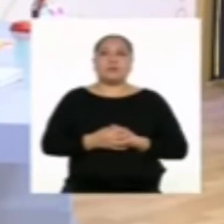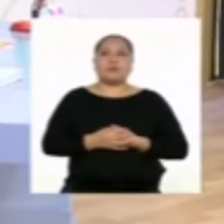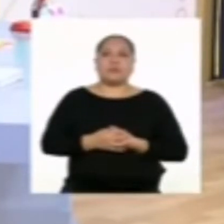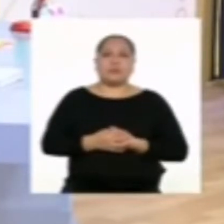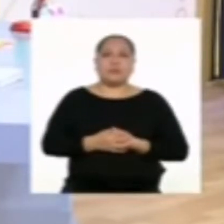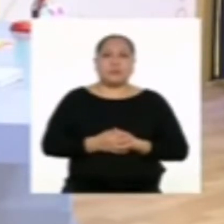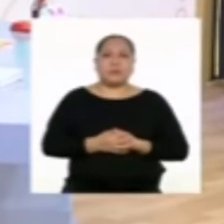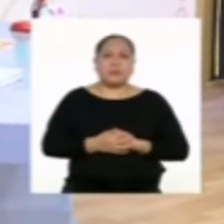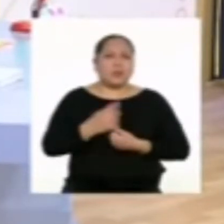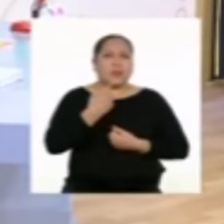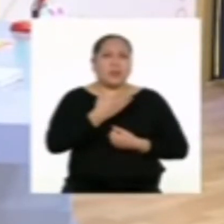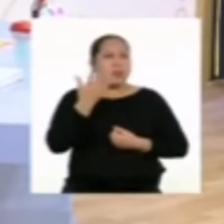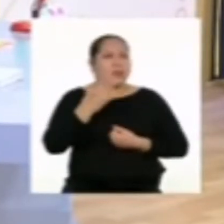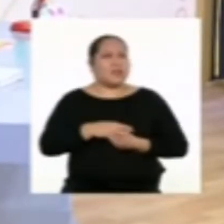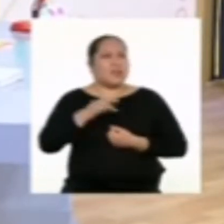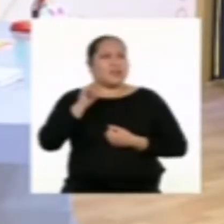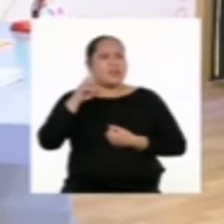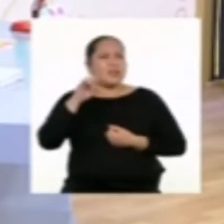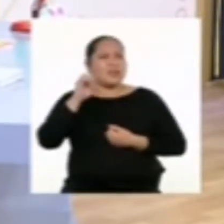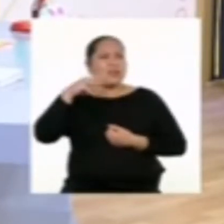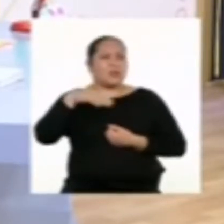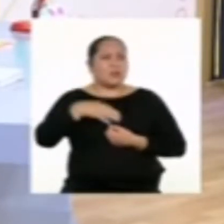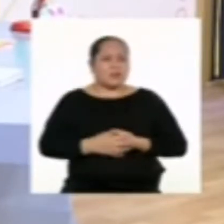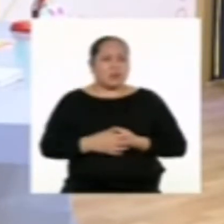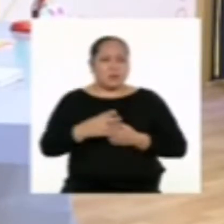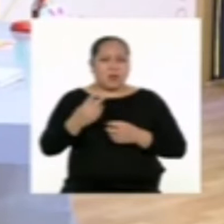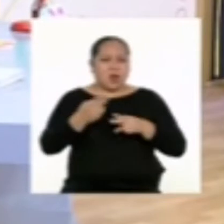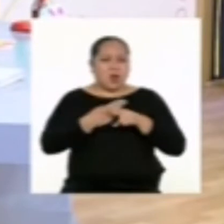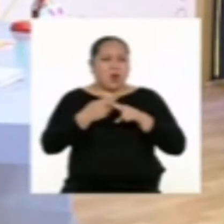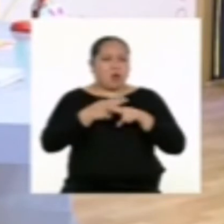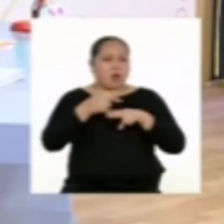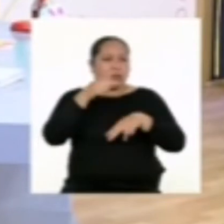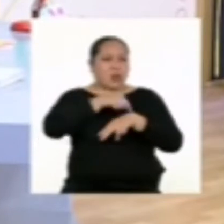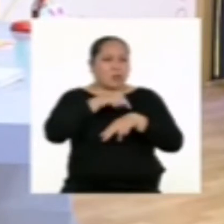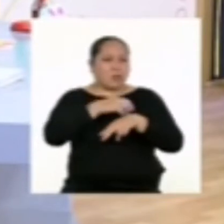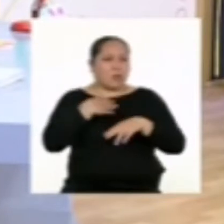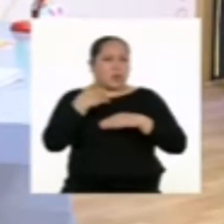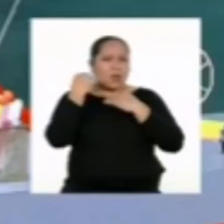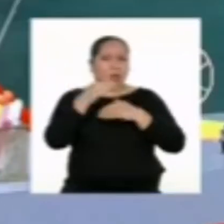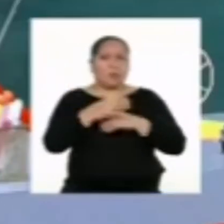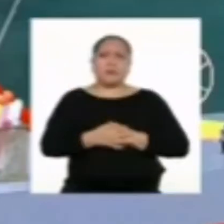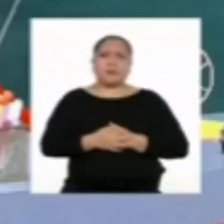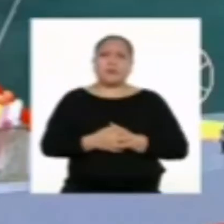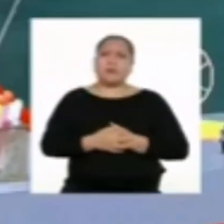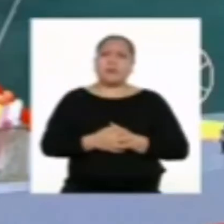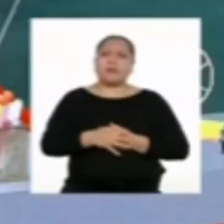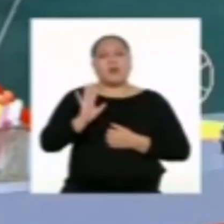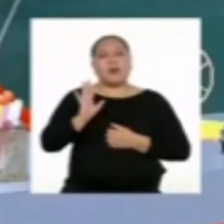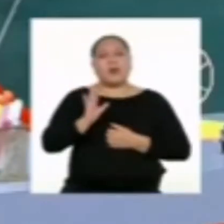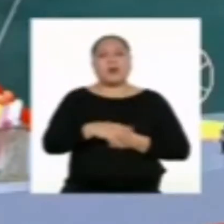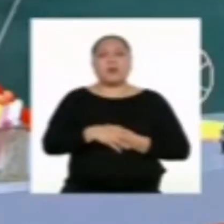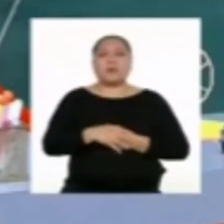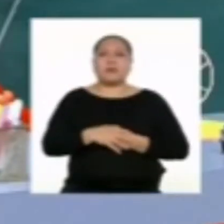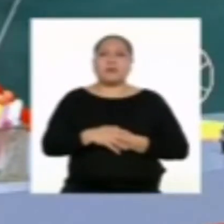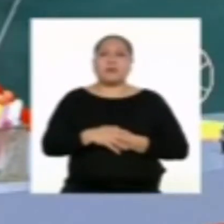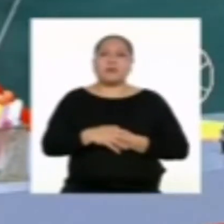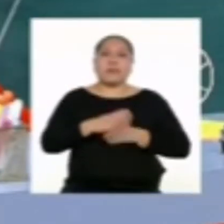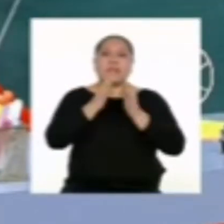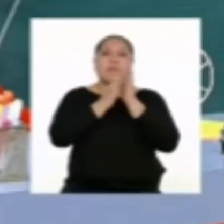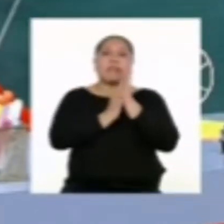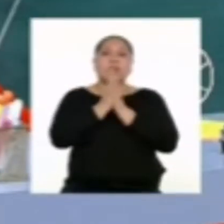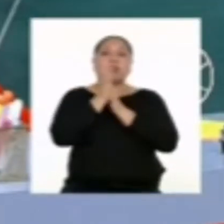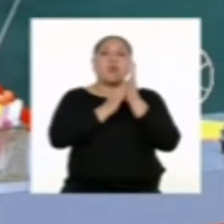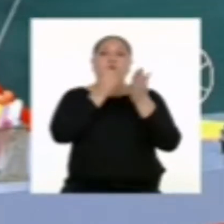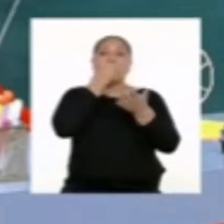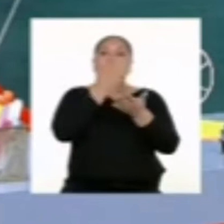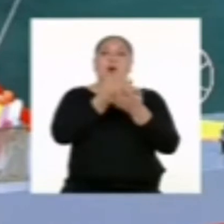¡Qué fresca esa chiquita Yaremis para llevarse los pocos minutos que me dan en el programa! En fin, les deseo un